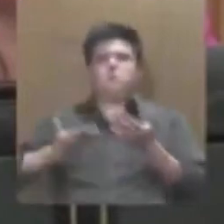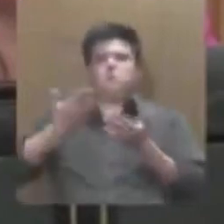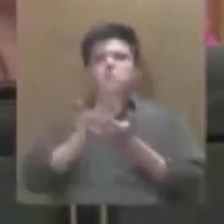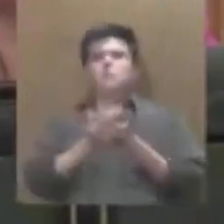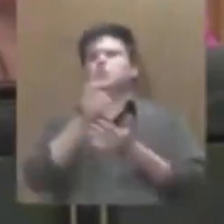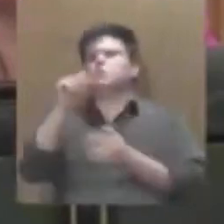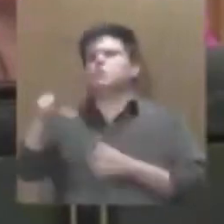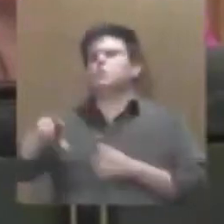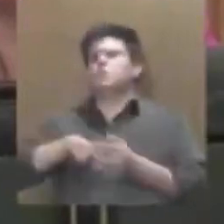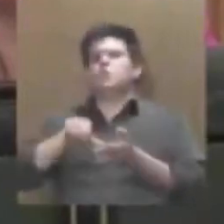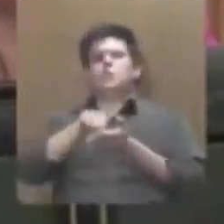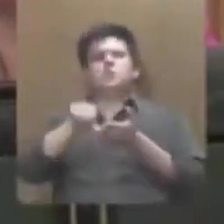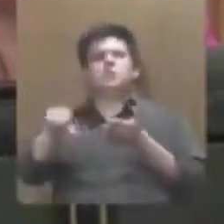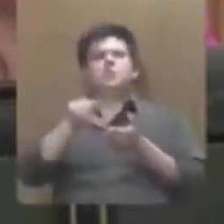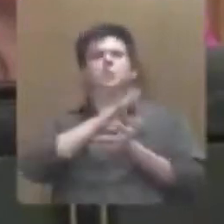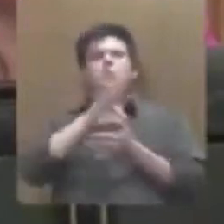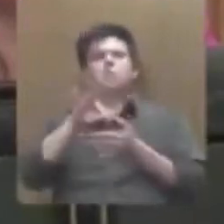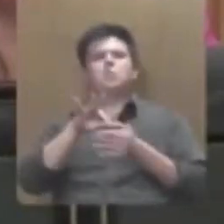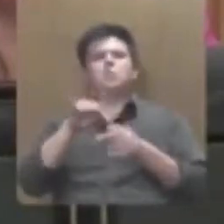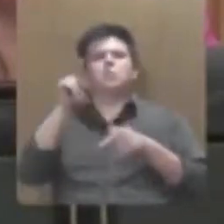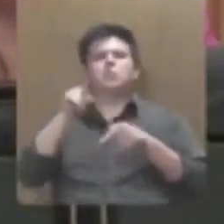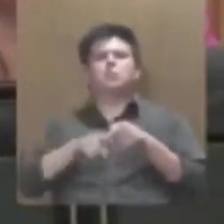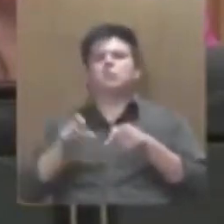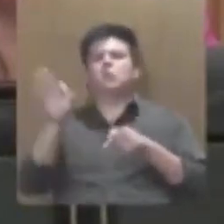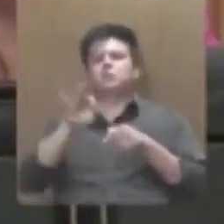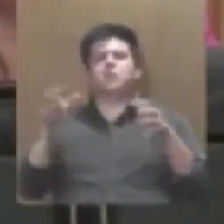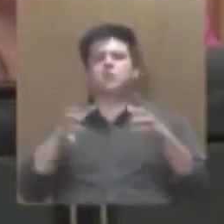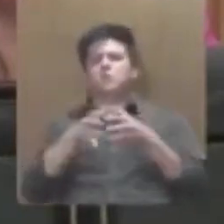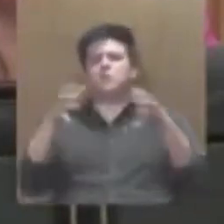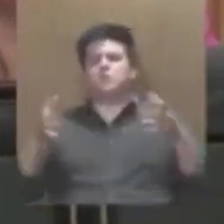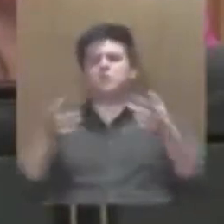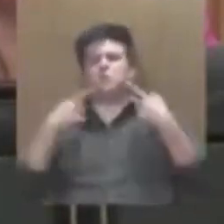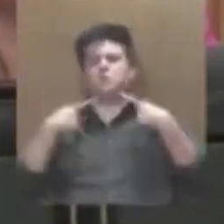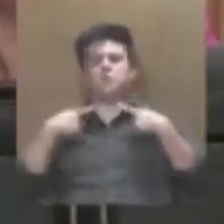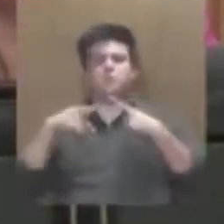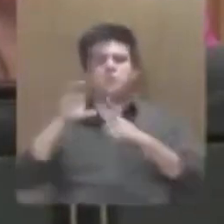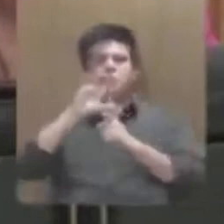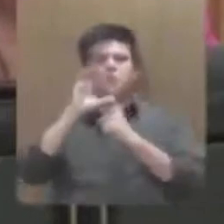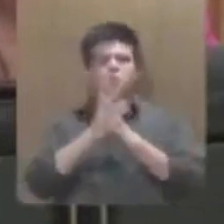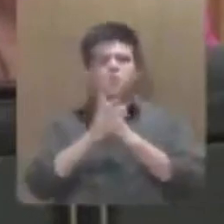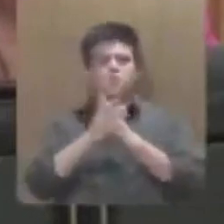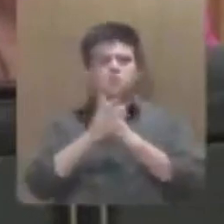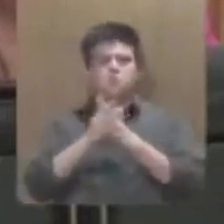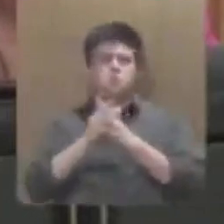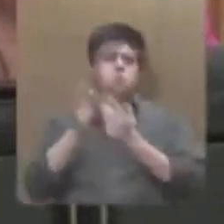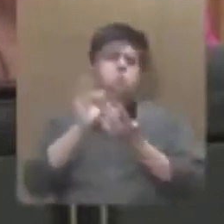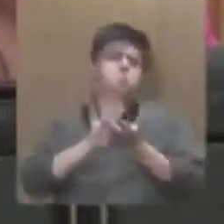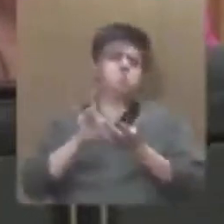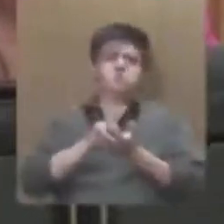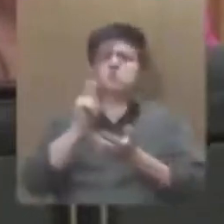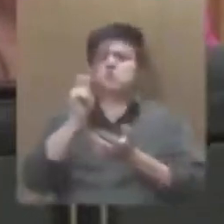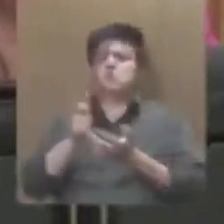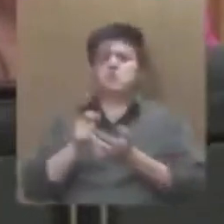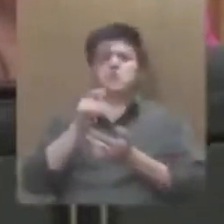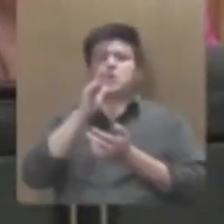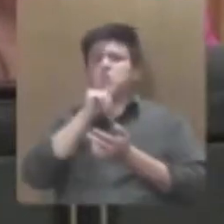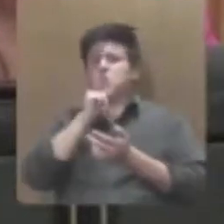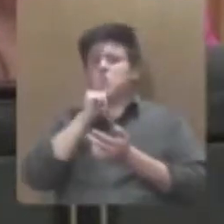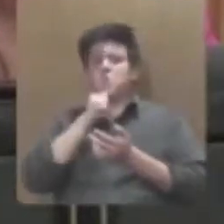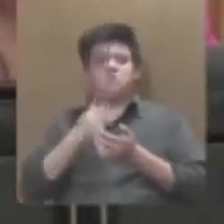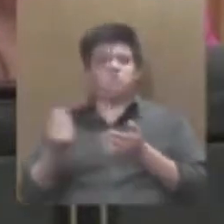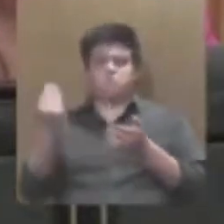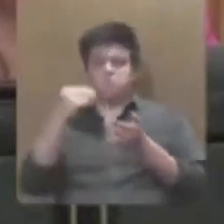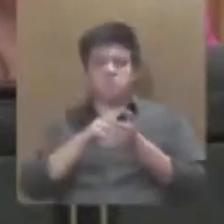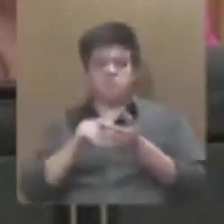veto del ejecutivo se pudiera levantar con las dos terceras partes de la legislatura del congreso es decir el congreso no pierde la posibilidad de